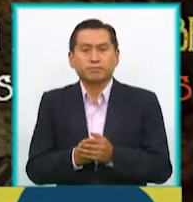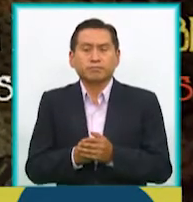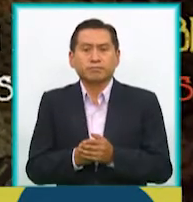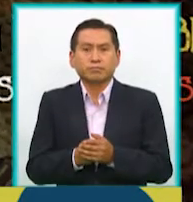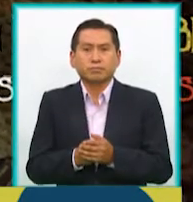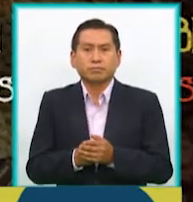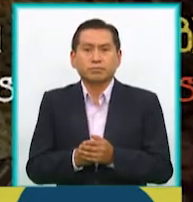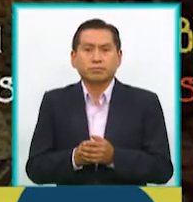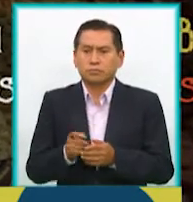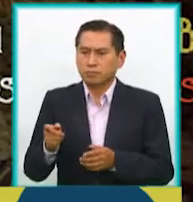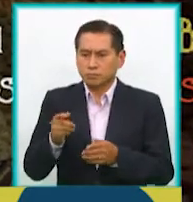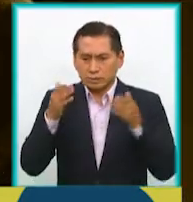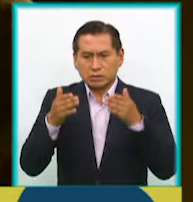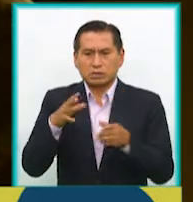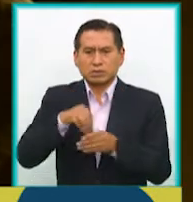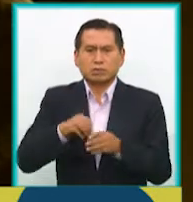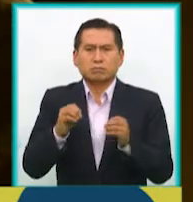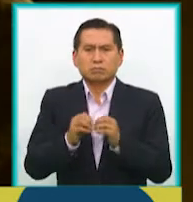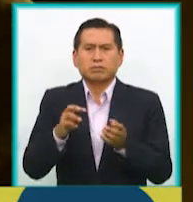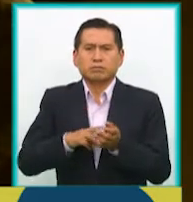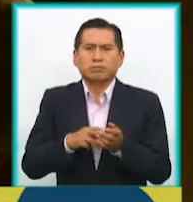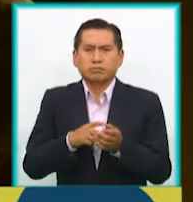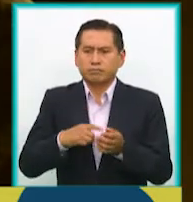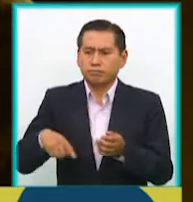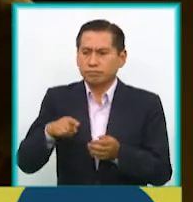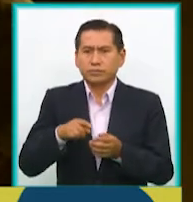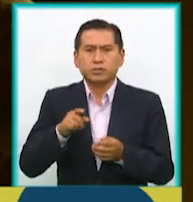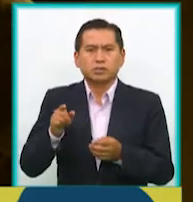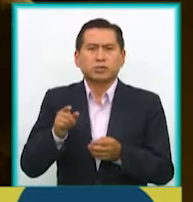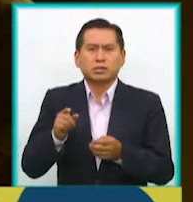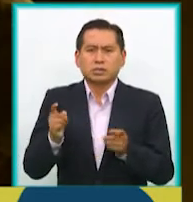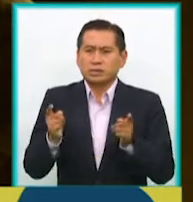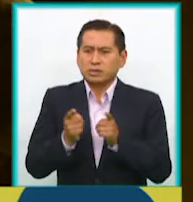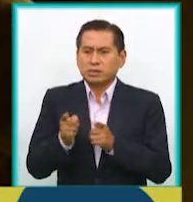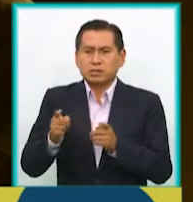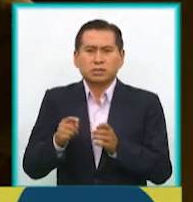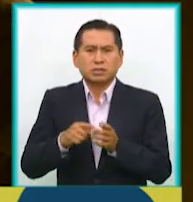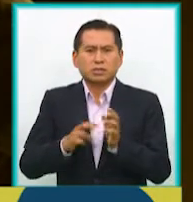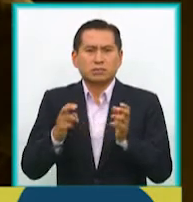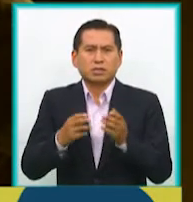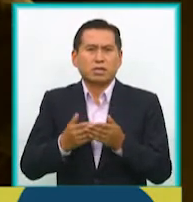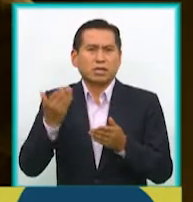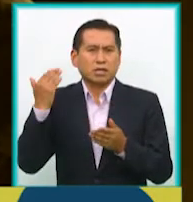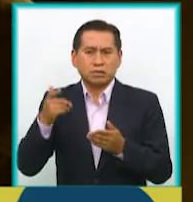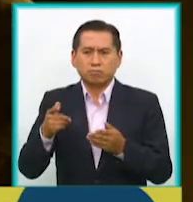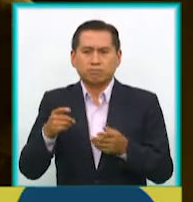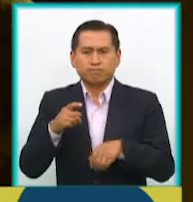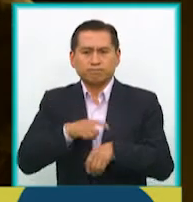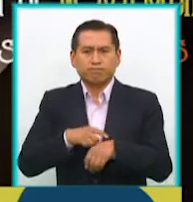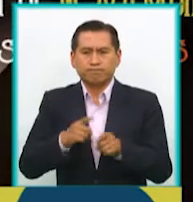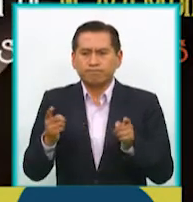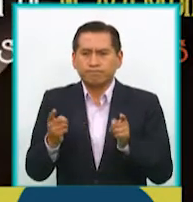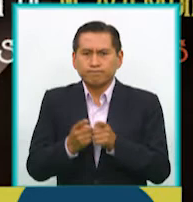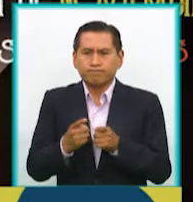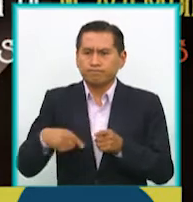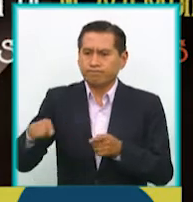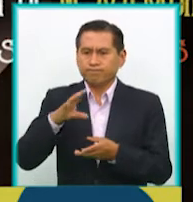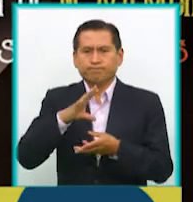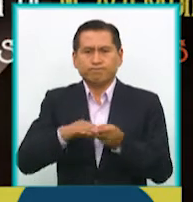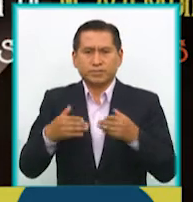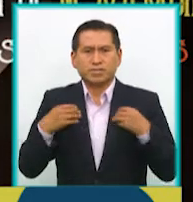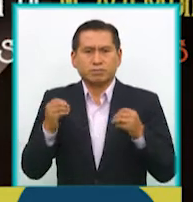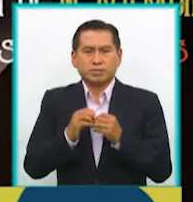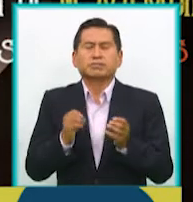mente como que está un poquito encasillada, digamos, en el formato corto, ya sea por la duración, por la estructura narrativa,